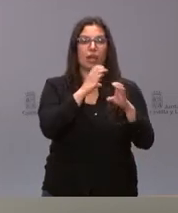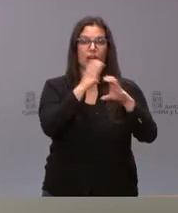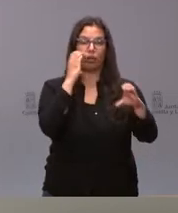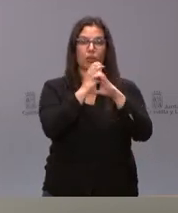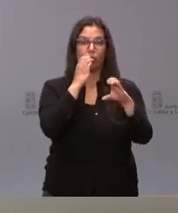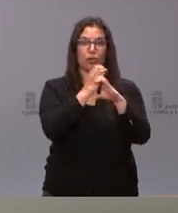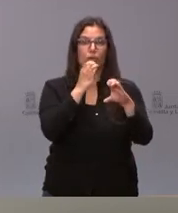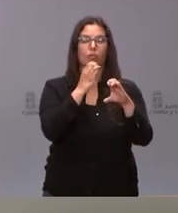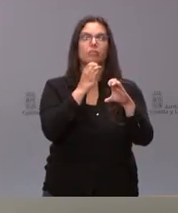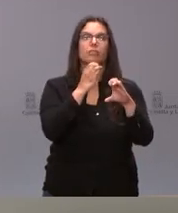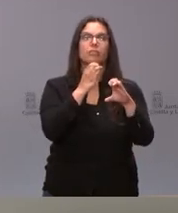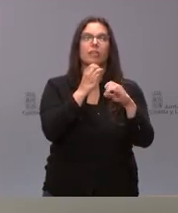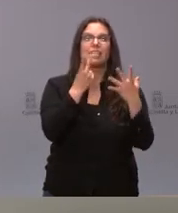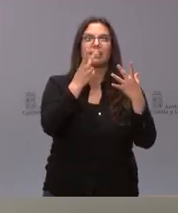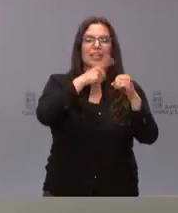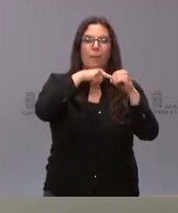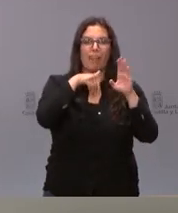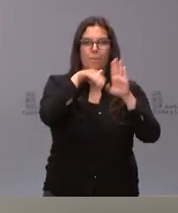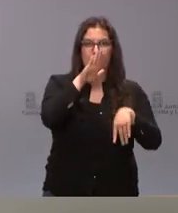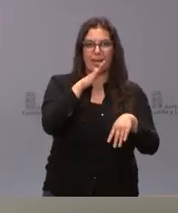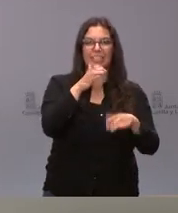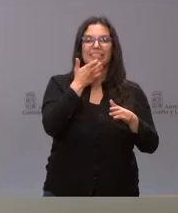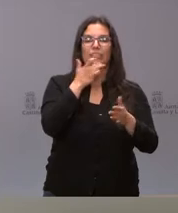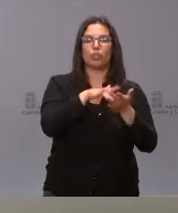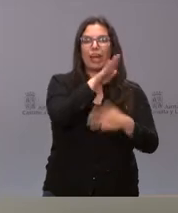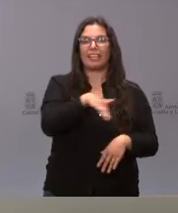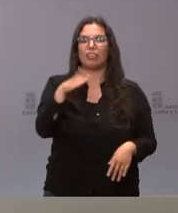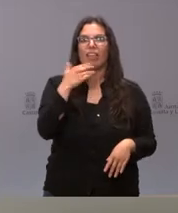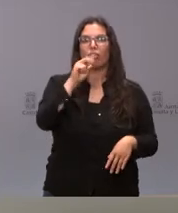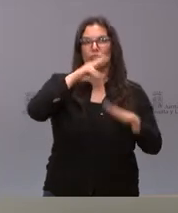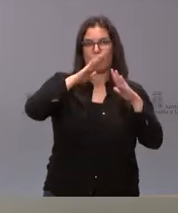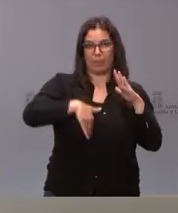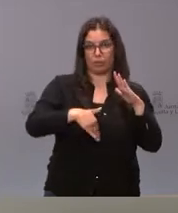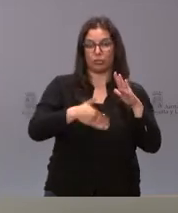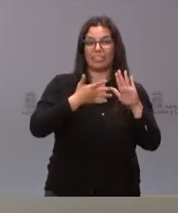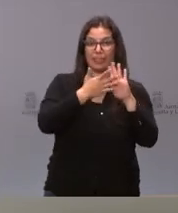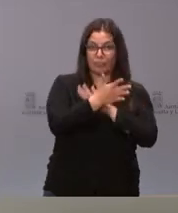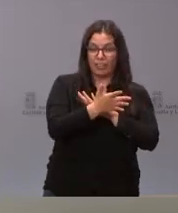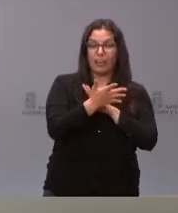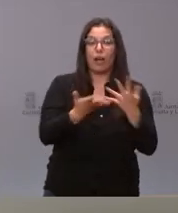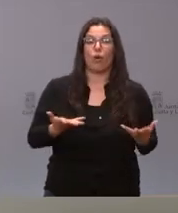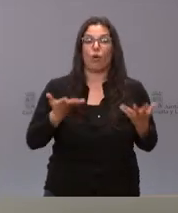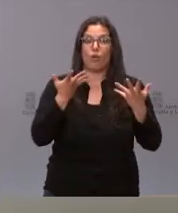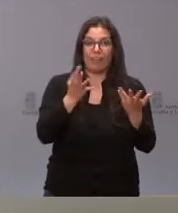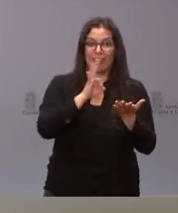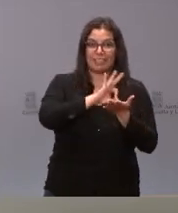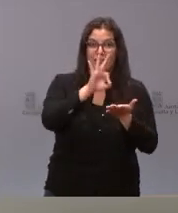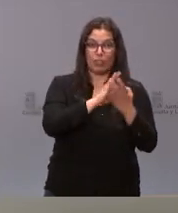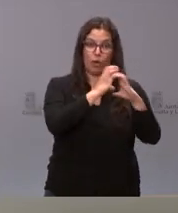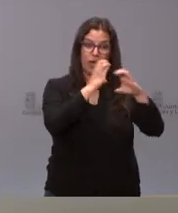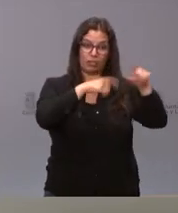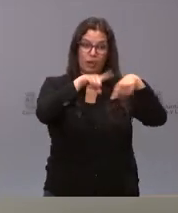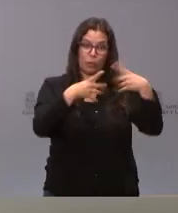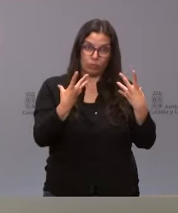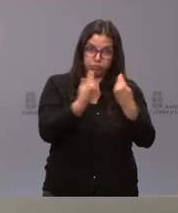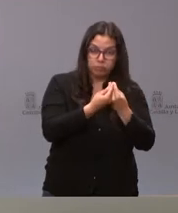plazas que transporten a alumnos menores de 12 años. Esto supone que estamos prestando servicio de acompañante en un